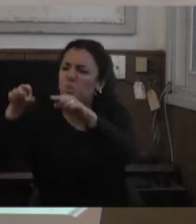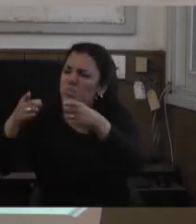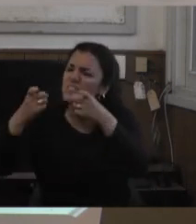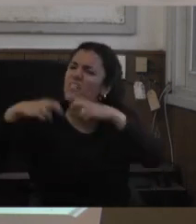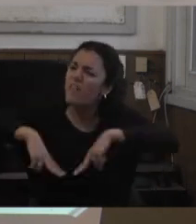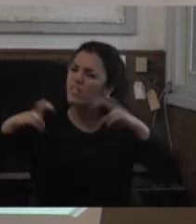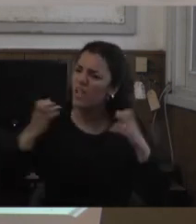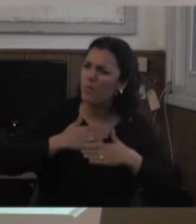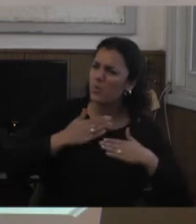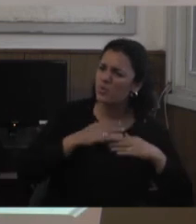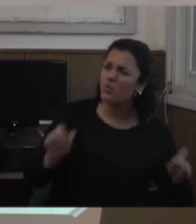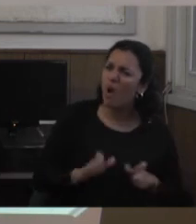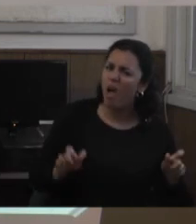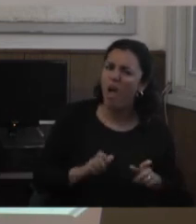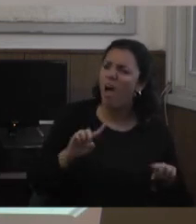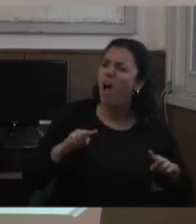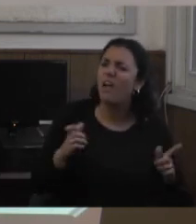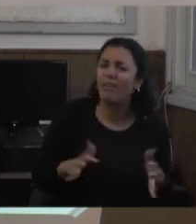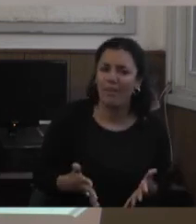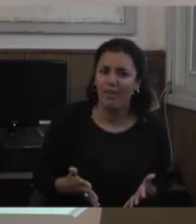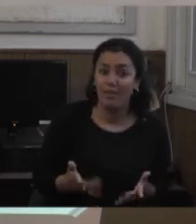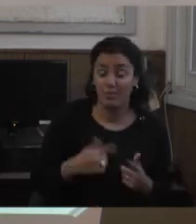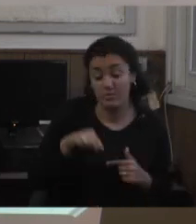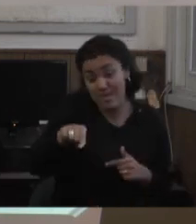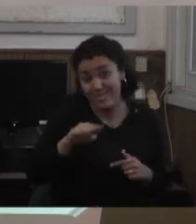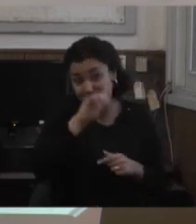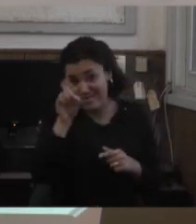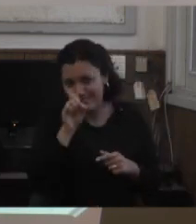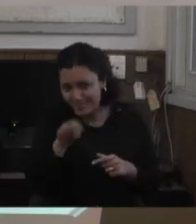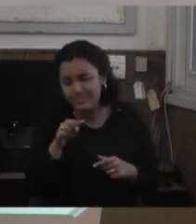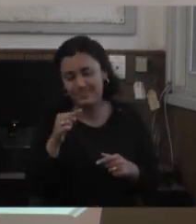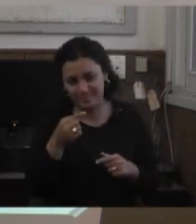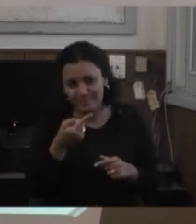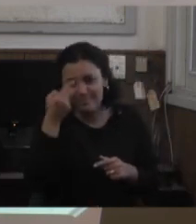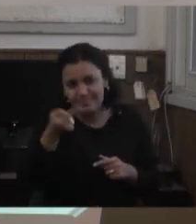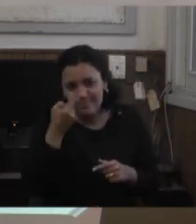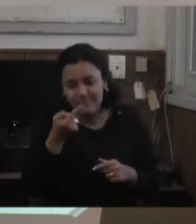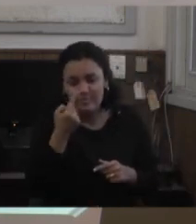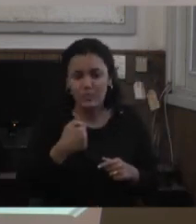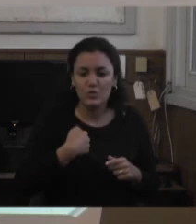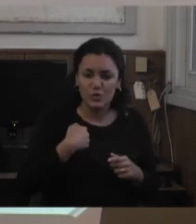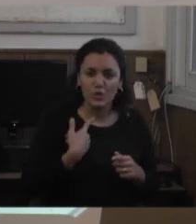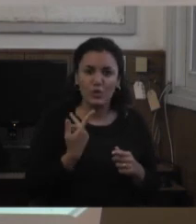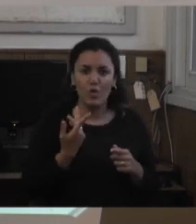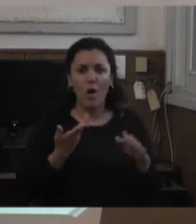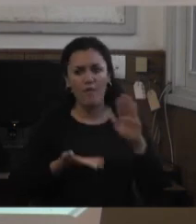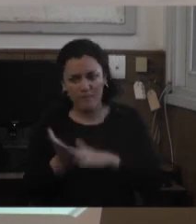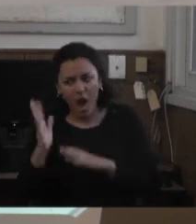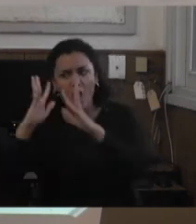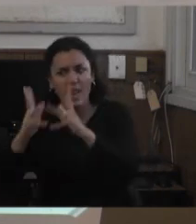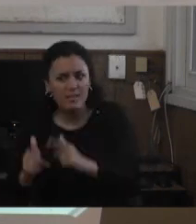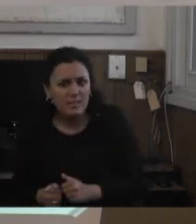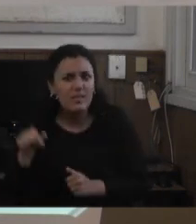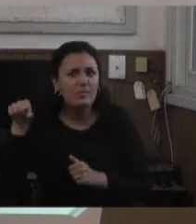un tema que nos gusta a nosotros entonces la invitación era a los investigadores se nos ocurre ir a las organizaciones y